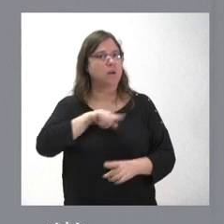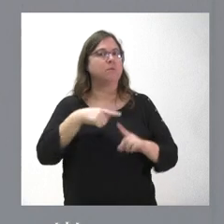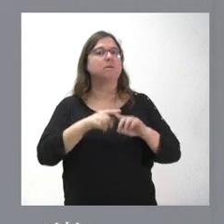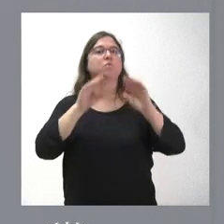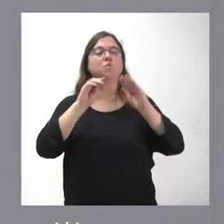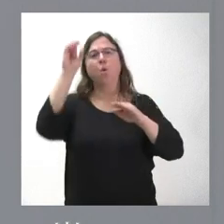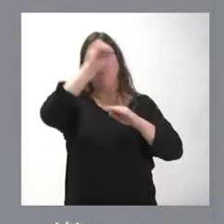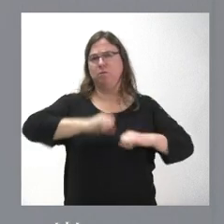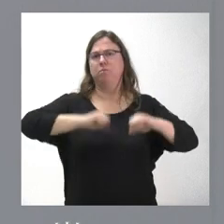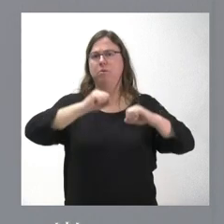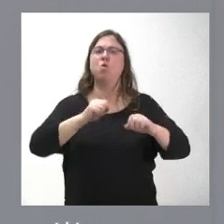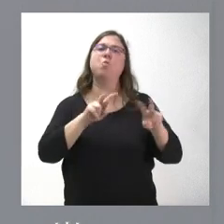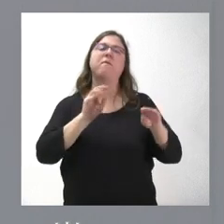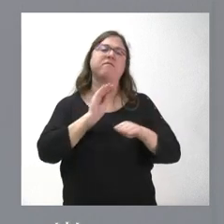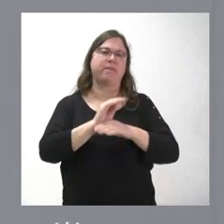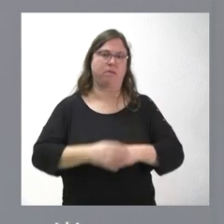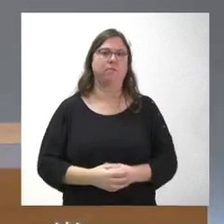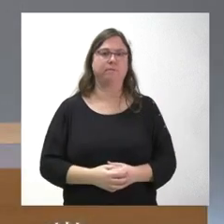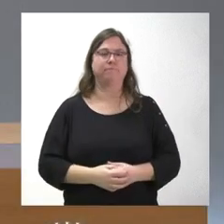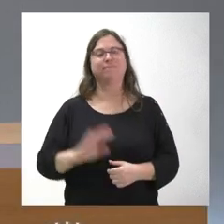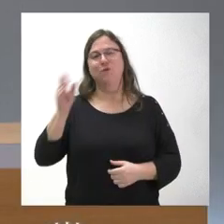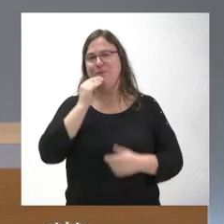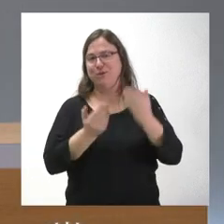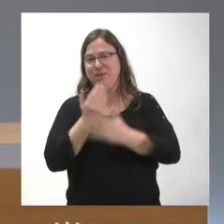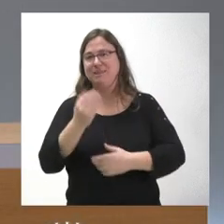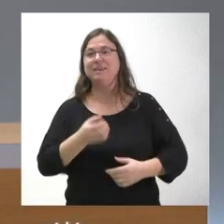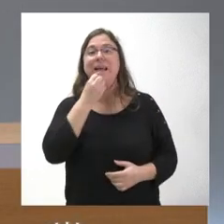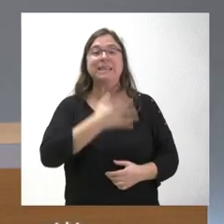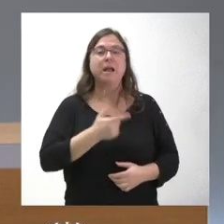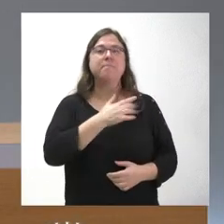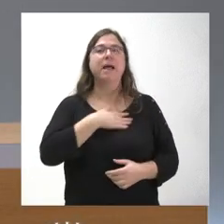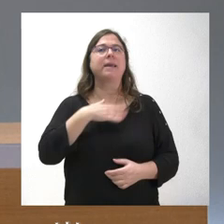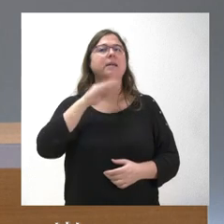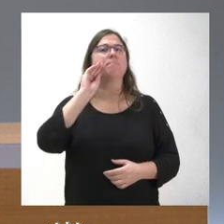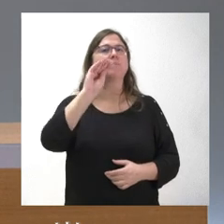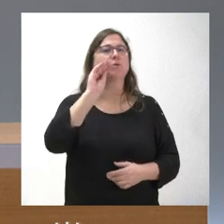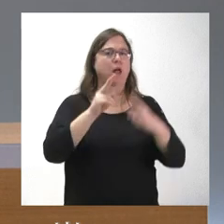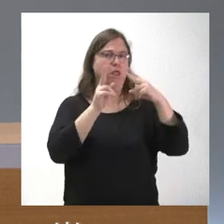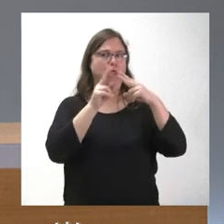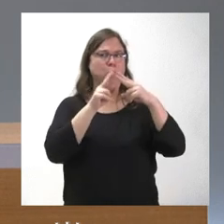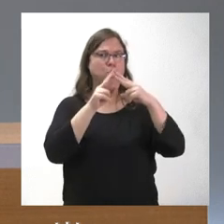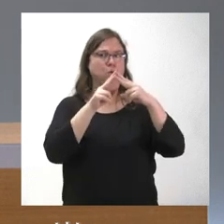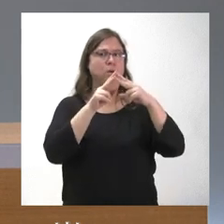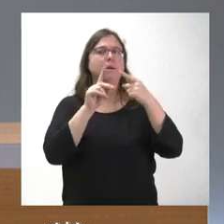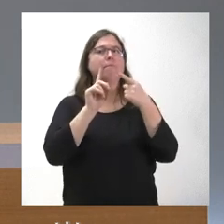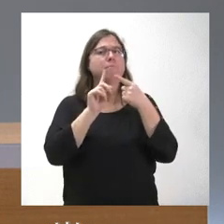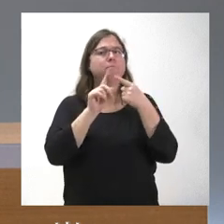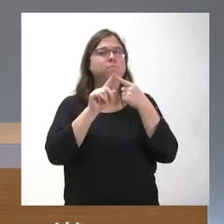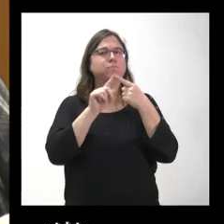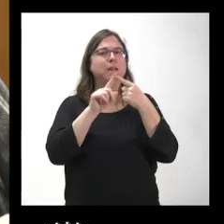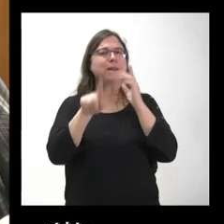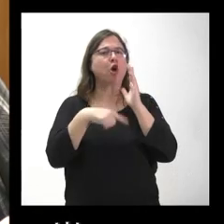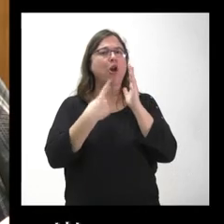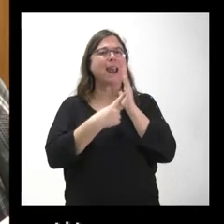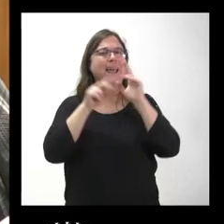tiene que ser determinante en la nueva financiación. Hola, buenos días. ¿Qué tal? Quería preguntarle por dos cuestiones. En primer lugar, por la ley de